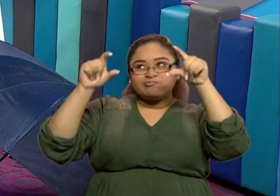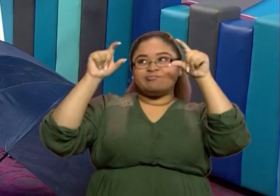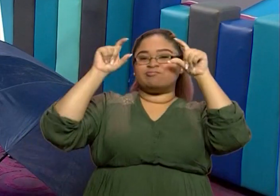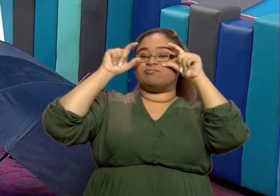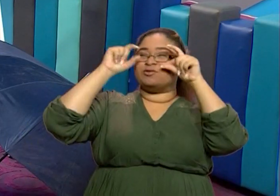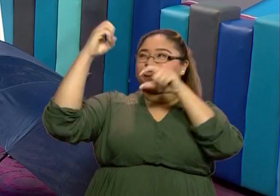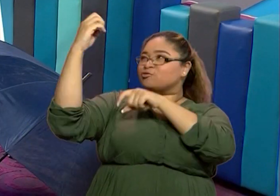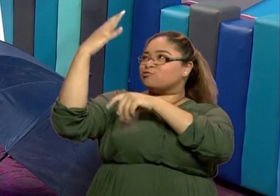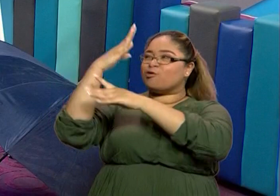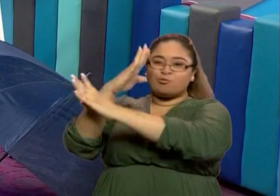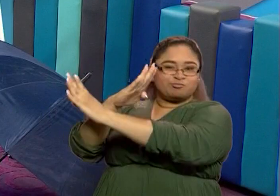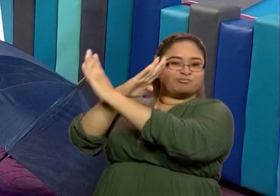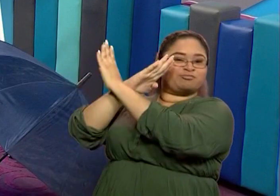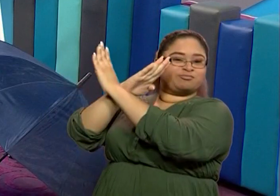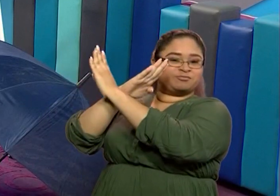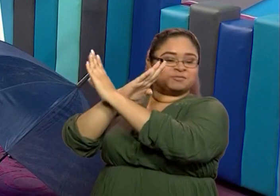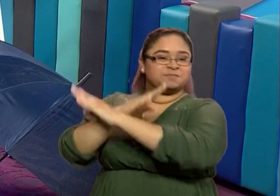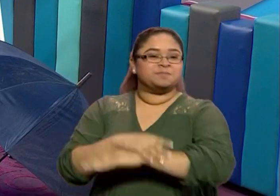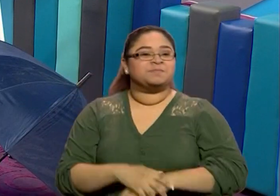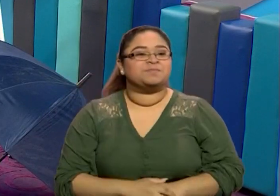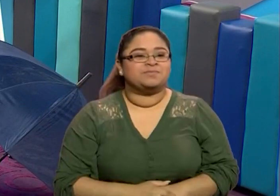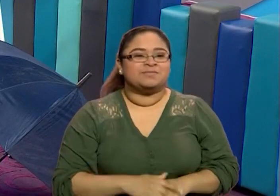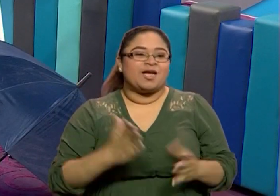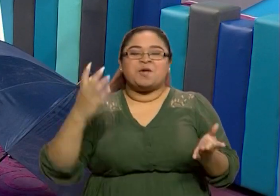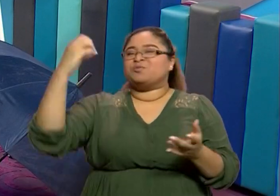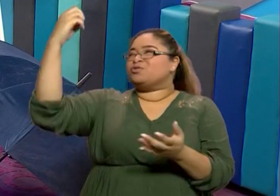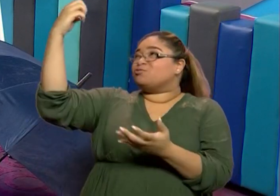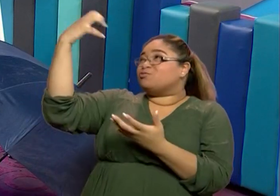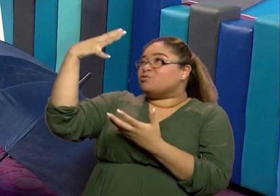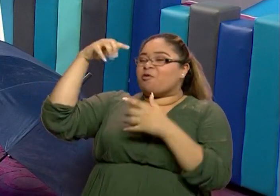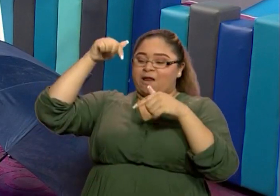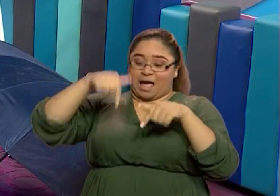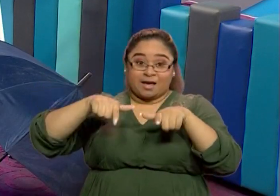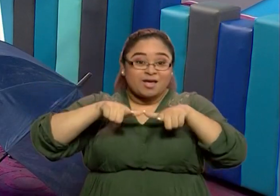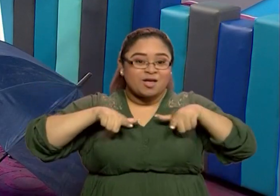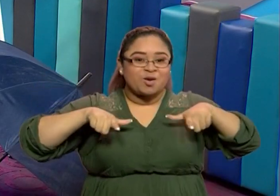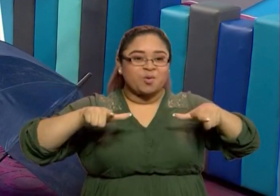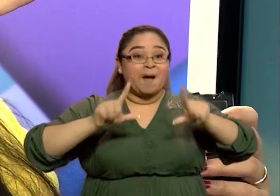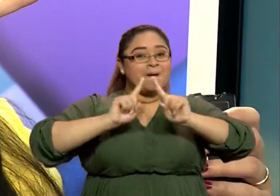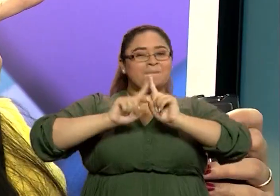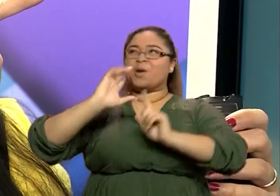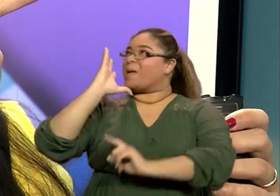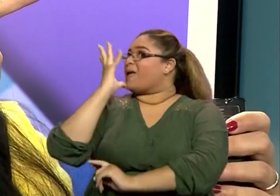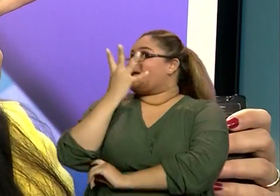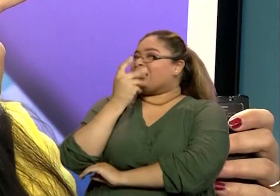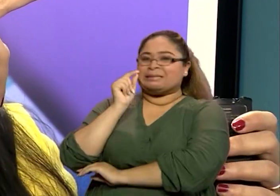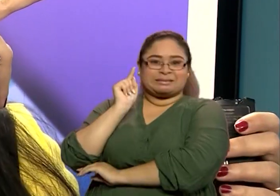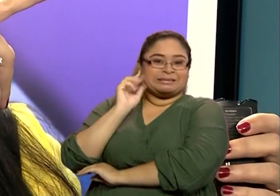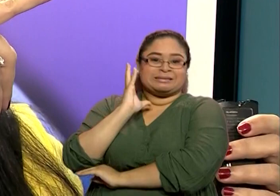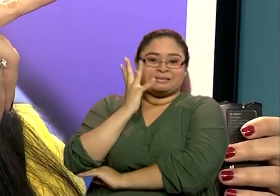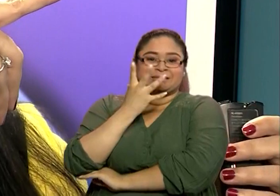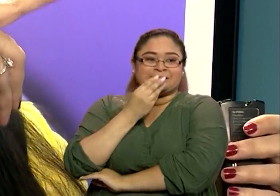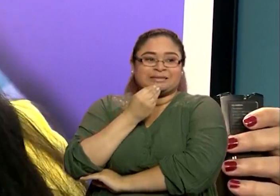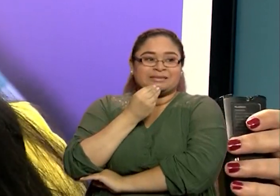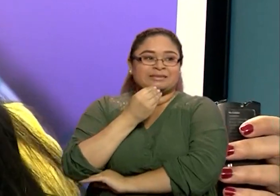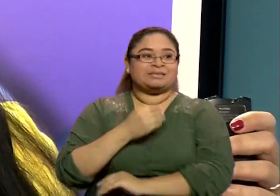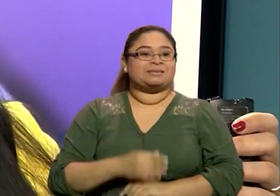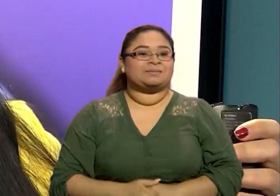sol. Hace mucho sol aquí, mucho calor. Pero qué hermoso ese fenómeno atmosférico, ¿verdad?